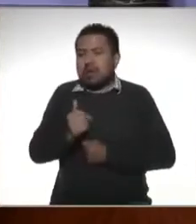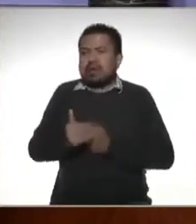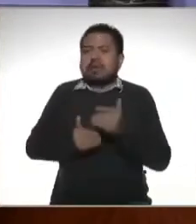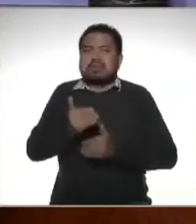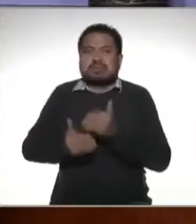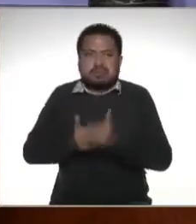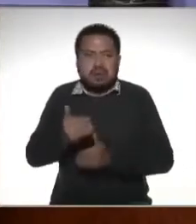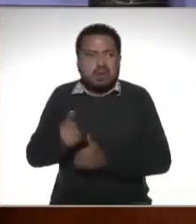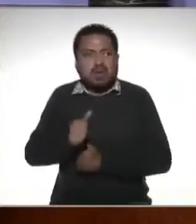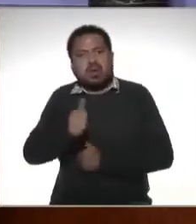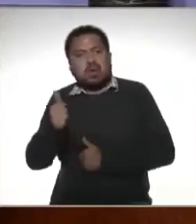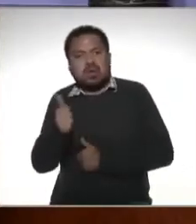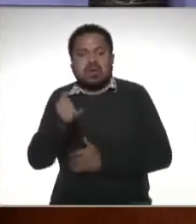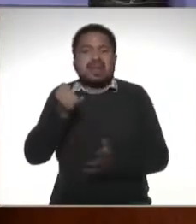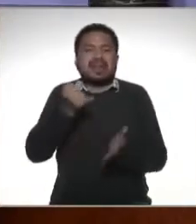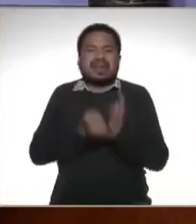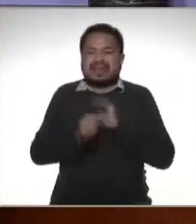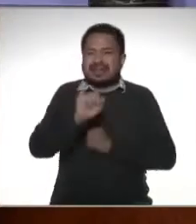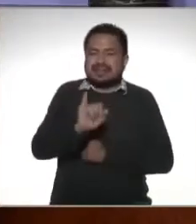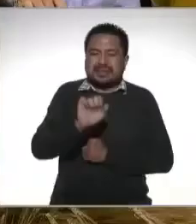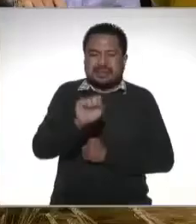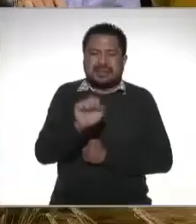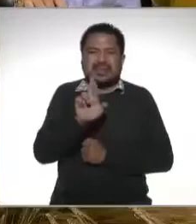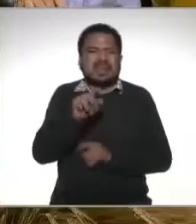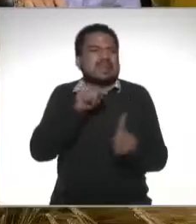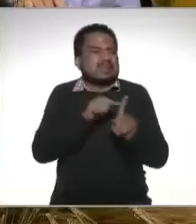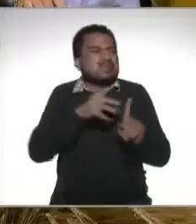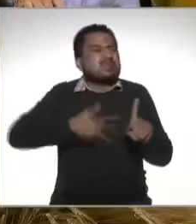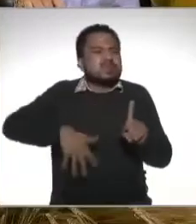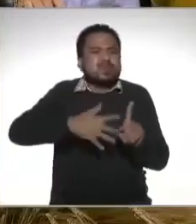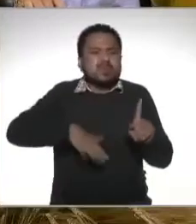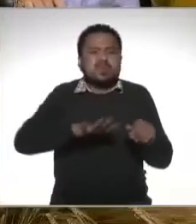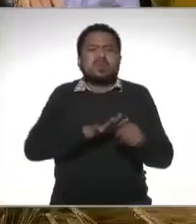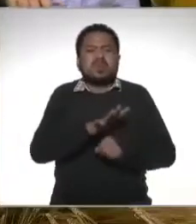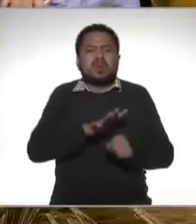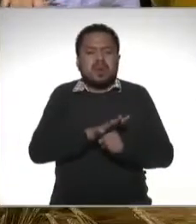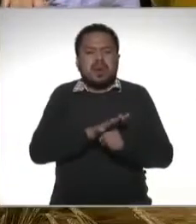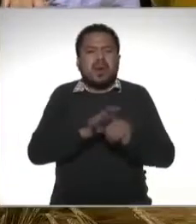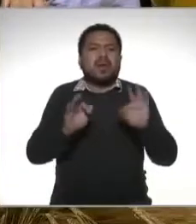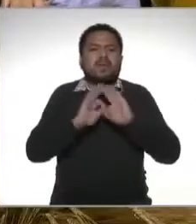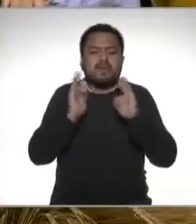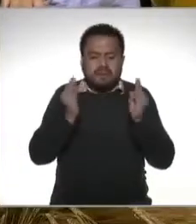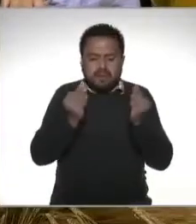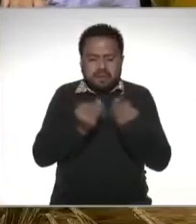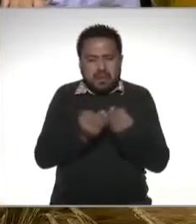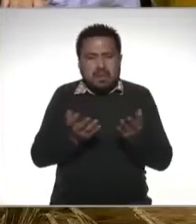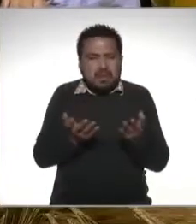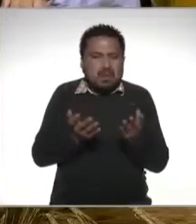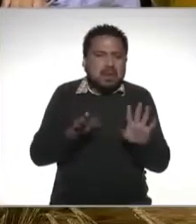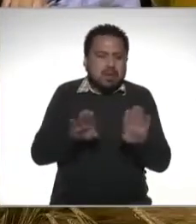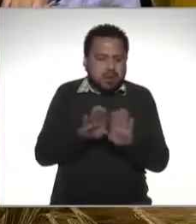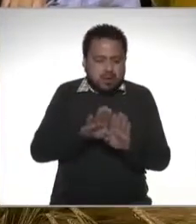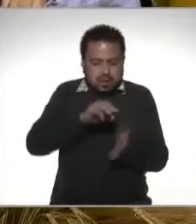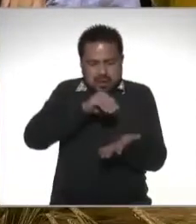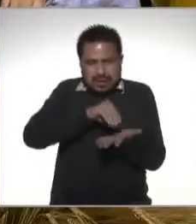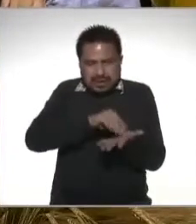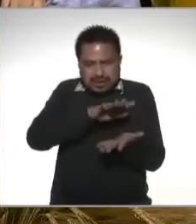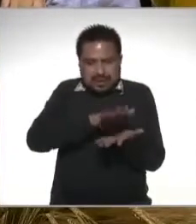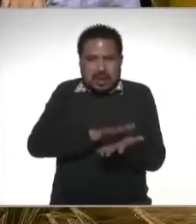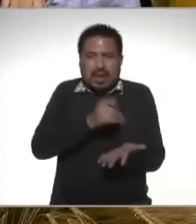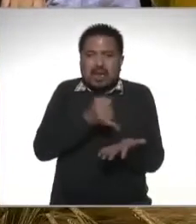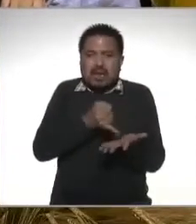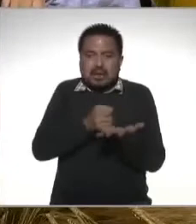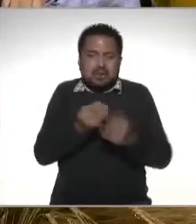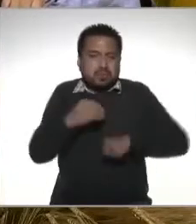esencia en el caso del impuesto sobre la renta lo que busca es la manera de establecer un